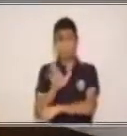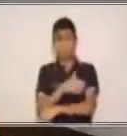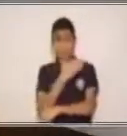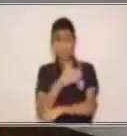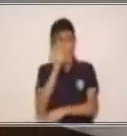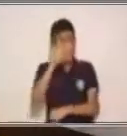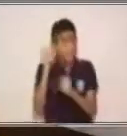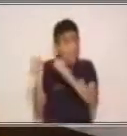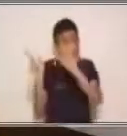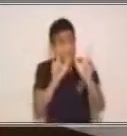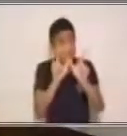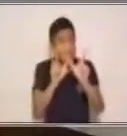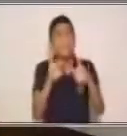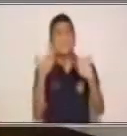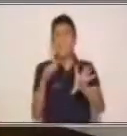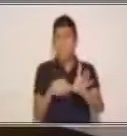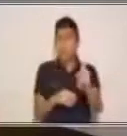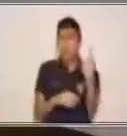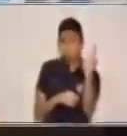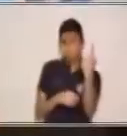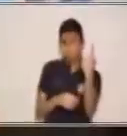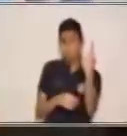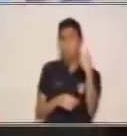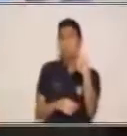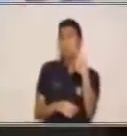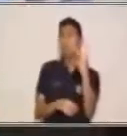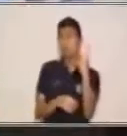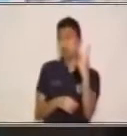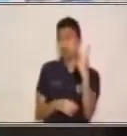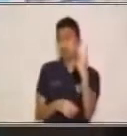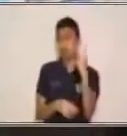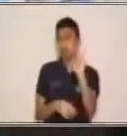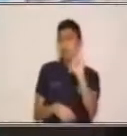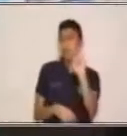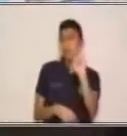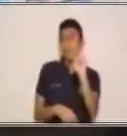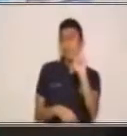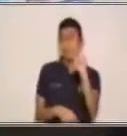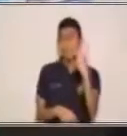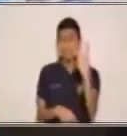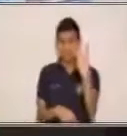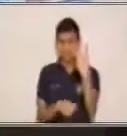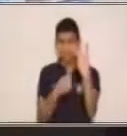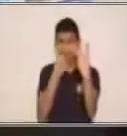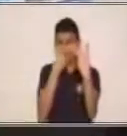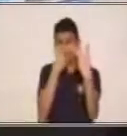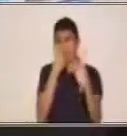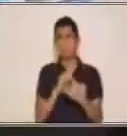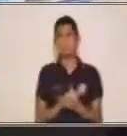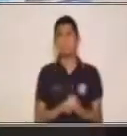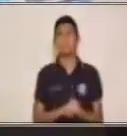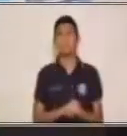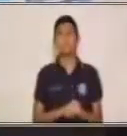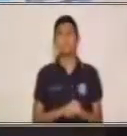¿Listos? A la una, a las dos y a las tres. ¡Tres!